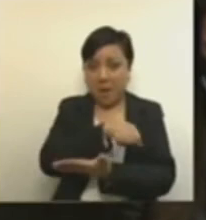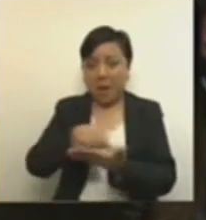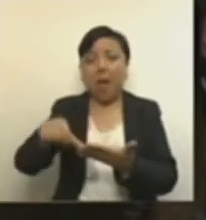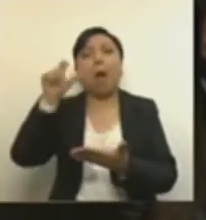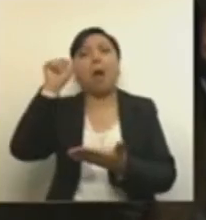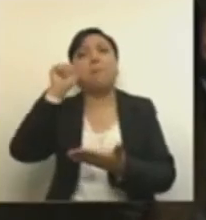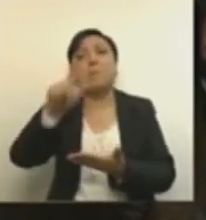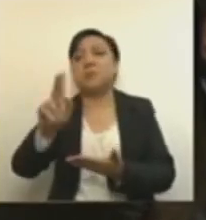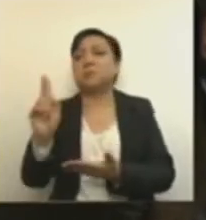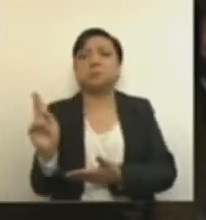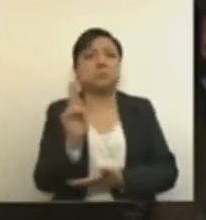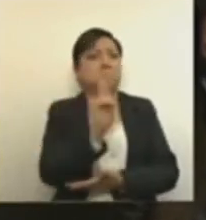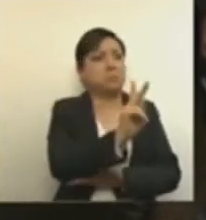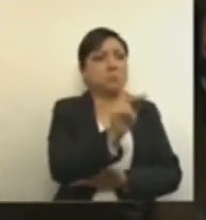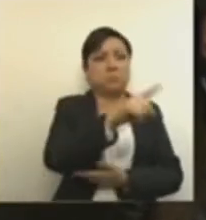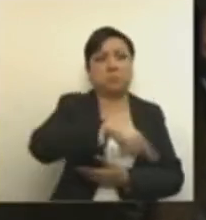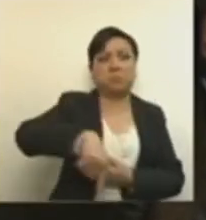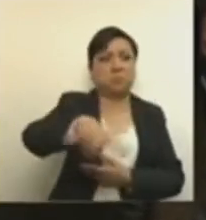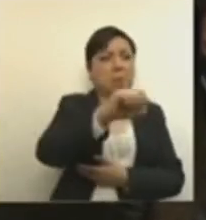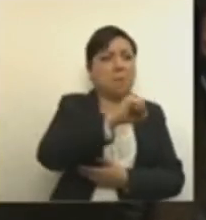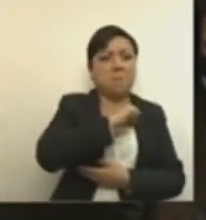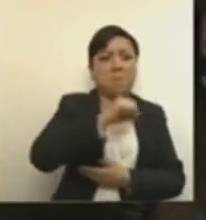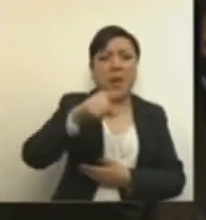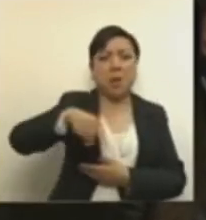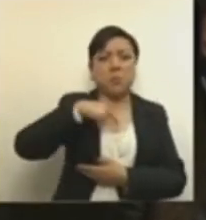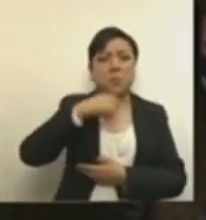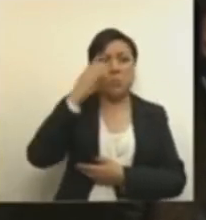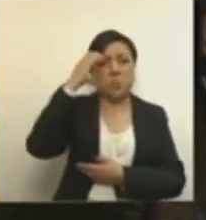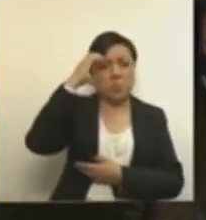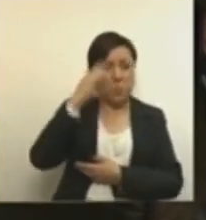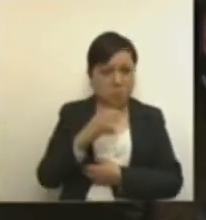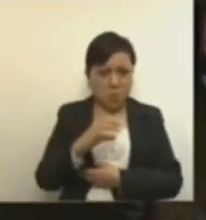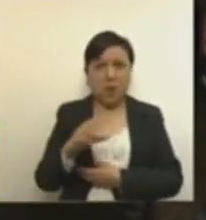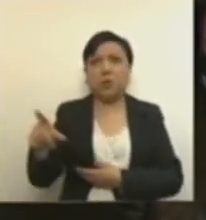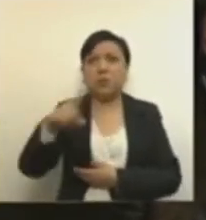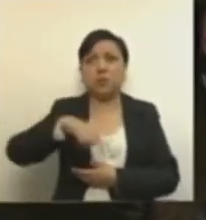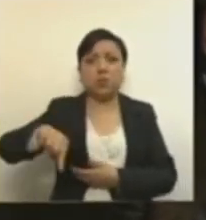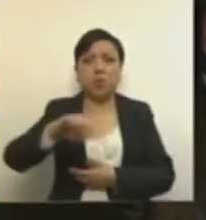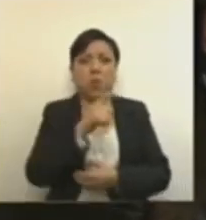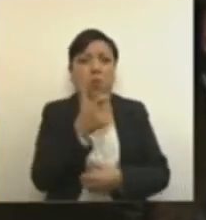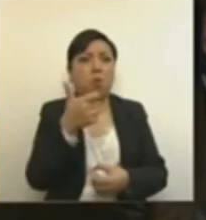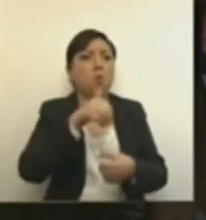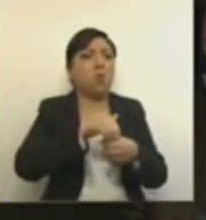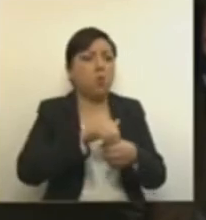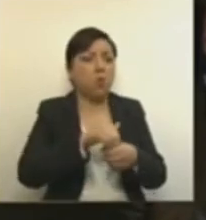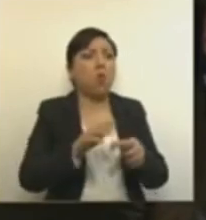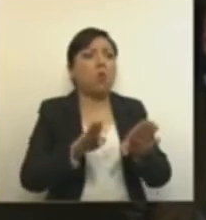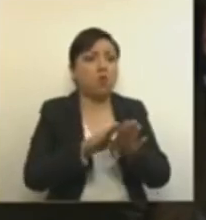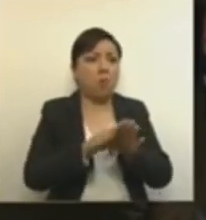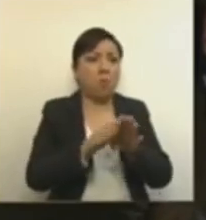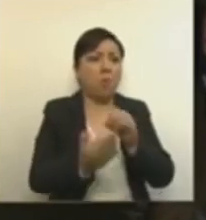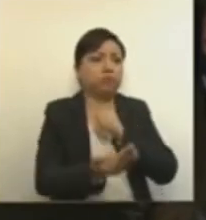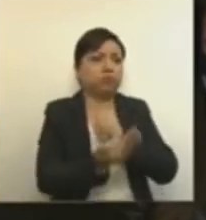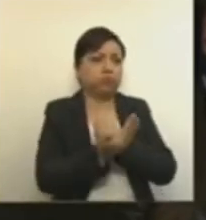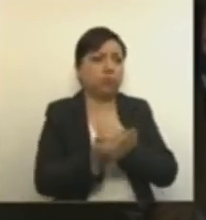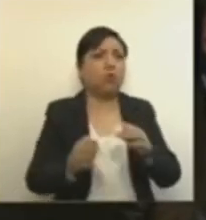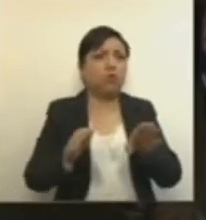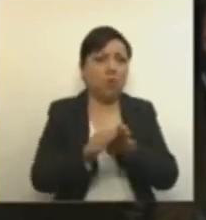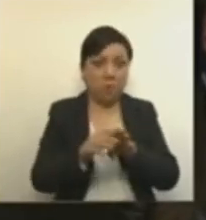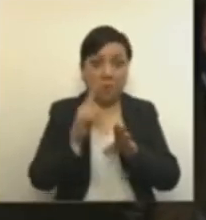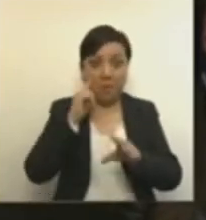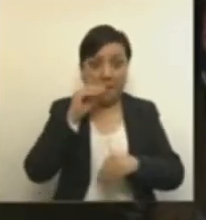criminales, cometerán un crimen aberrante al dejarnos sin el fondo de víctimas, porque los mecanismos de verdad,